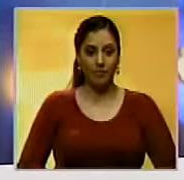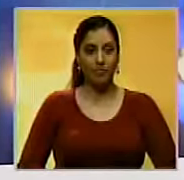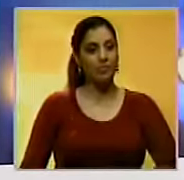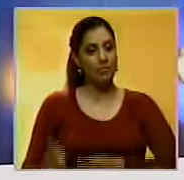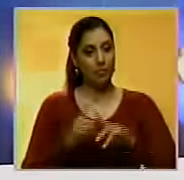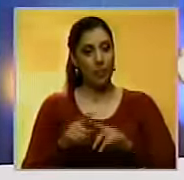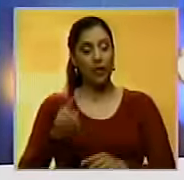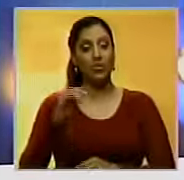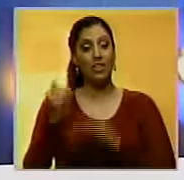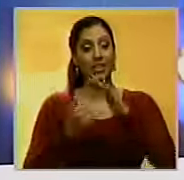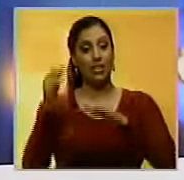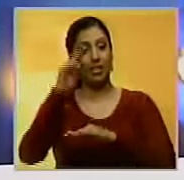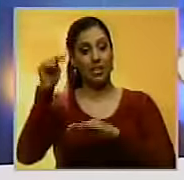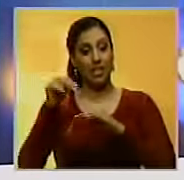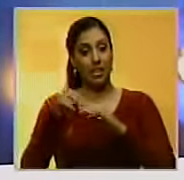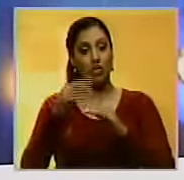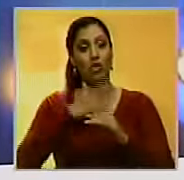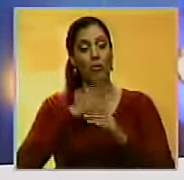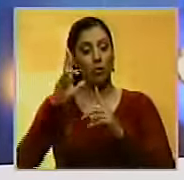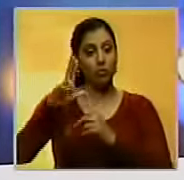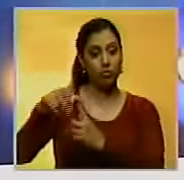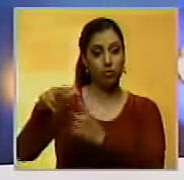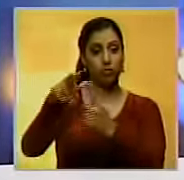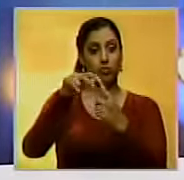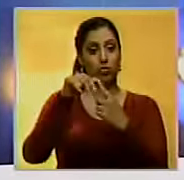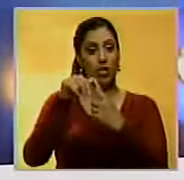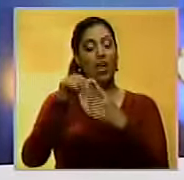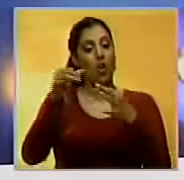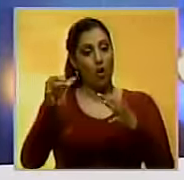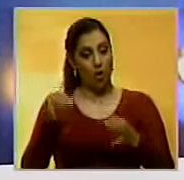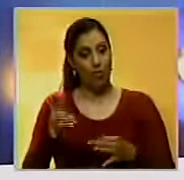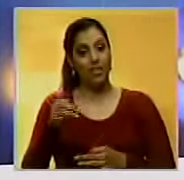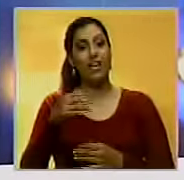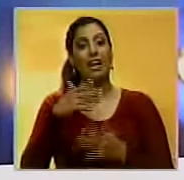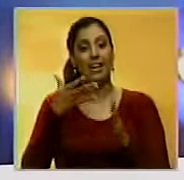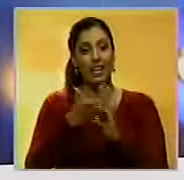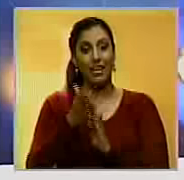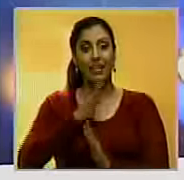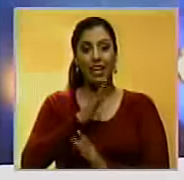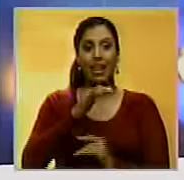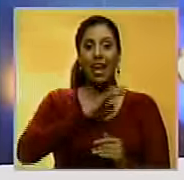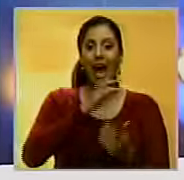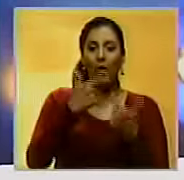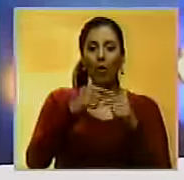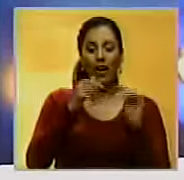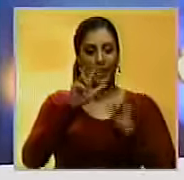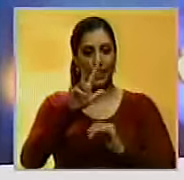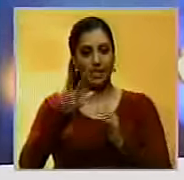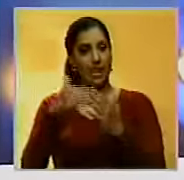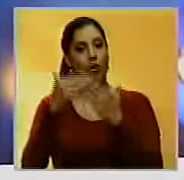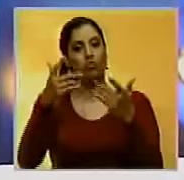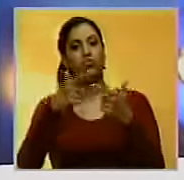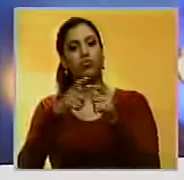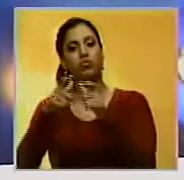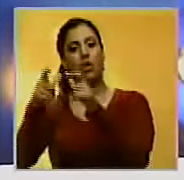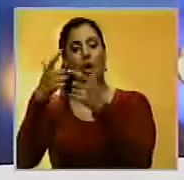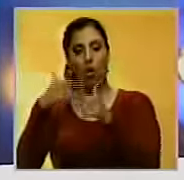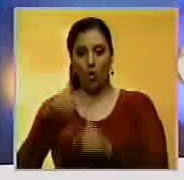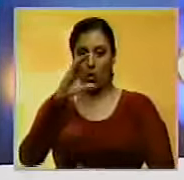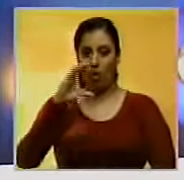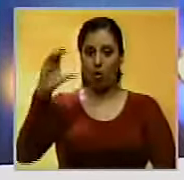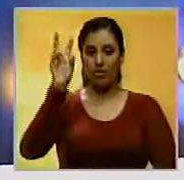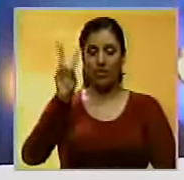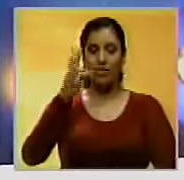El Instituto Nacional de Meteorología e Hidrología confirmó que el huracán Matthew pasó a categoría 3 y se aleja de la costa